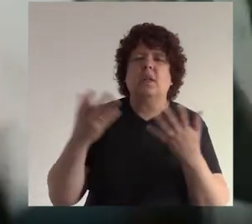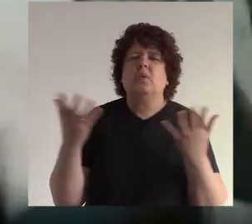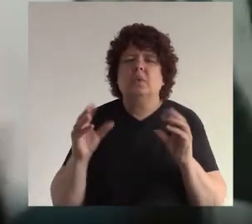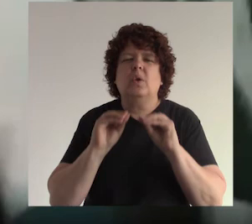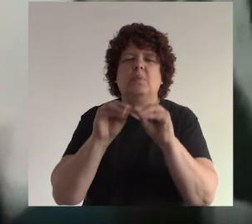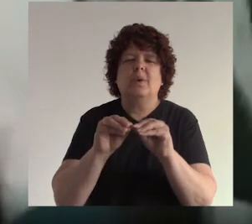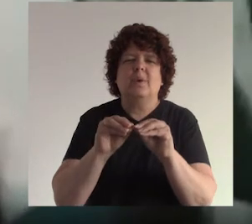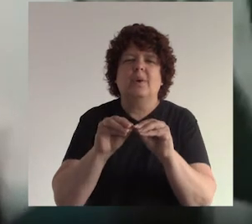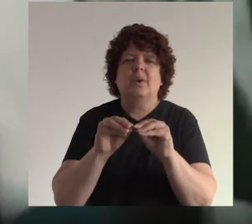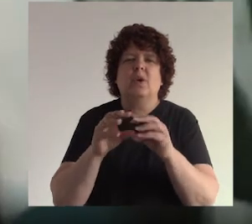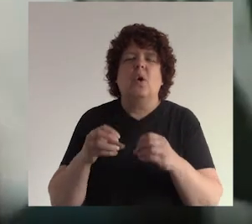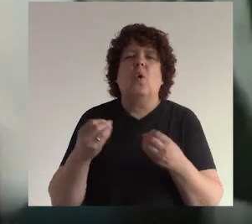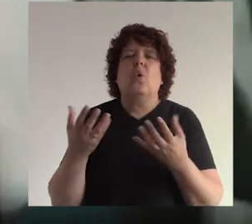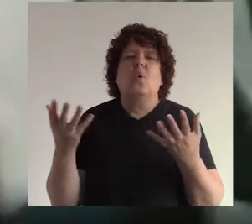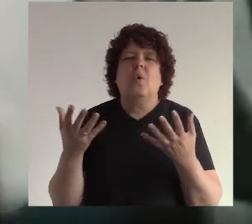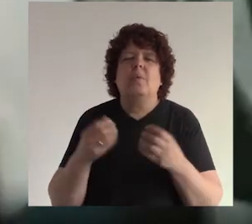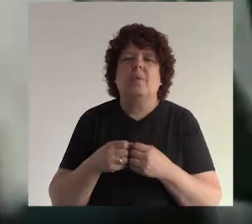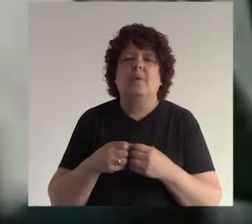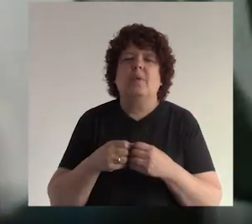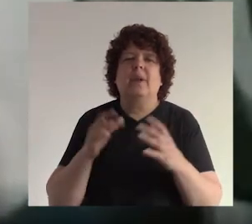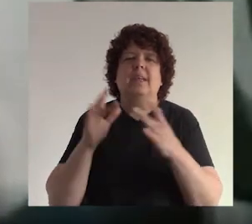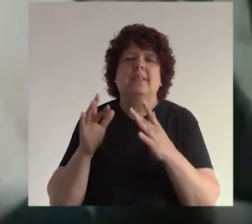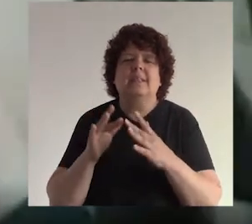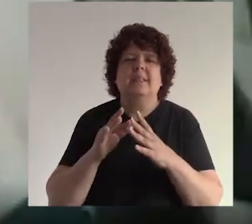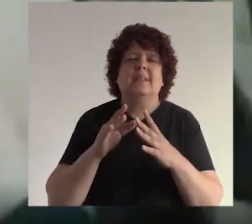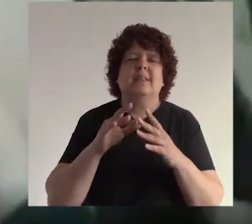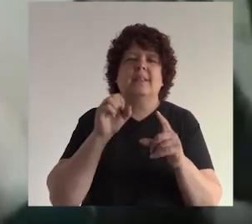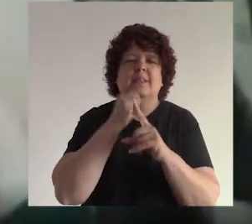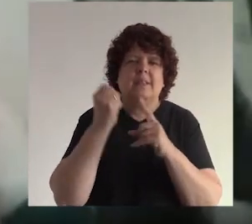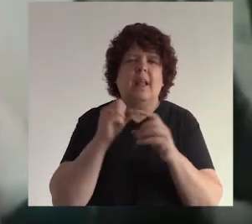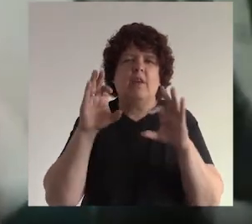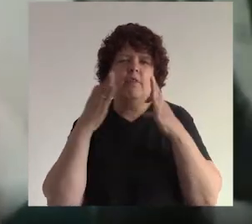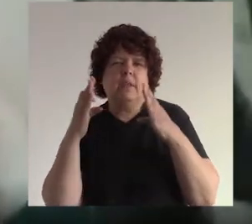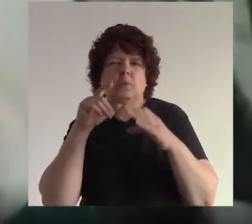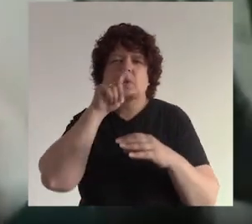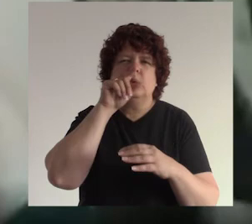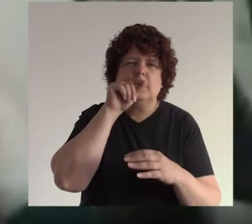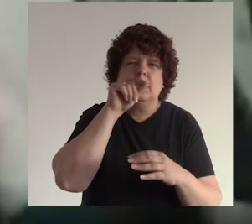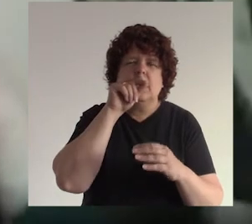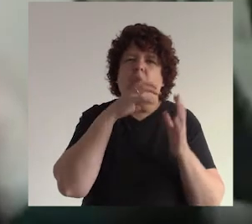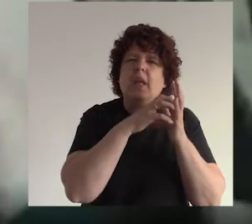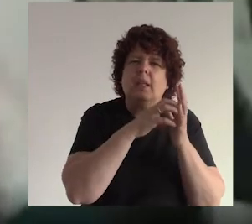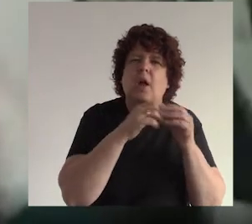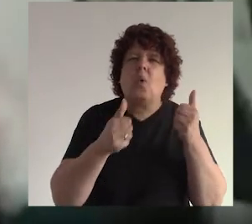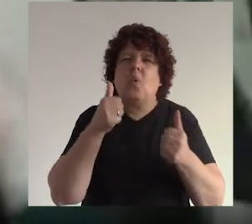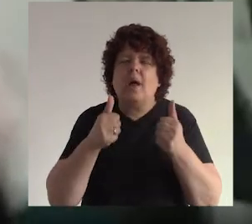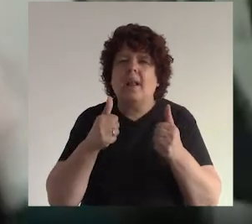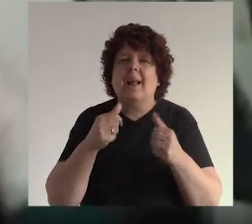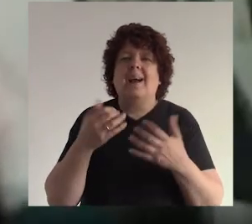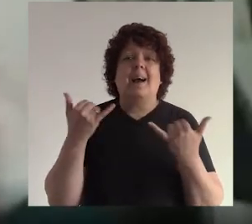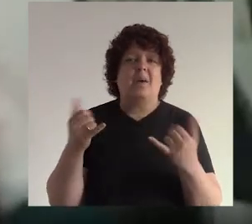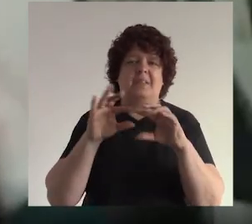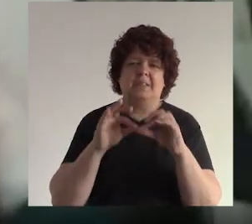venta? ¿o dónde lo coloco? ¿no? ¿cómo lo cuelgo en una página de Facebook en una página de Twitter o de Instagram y qué